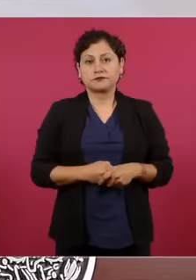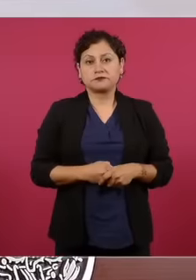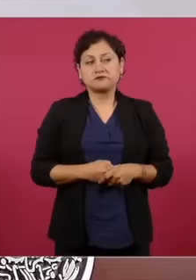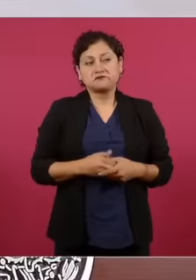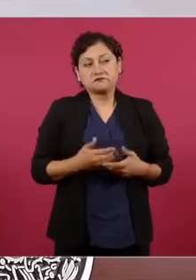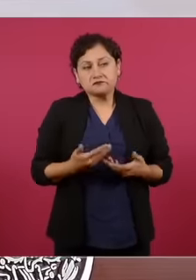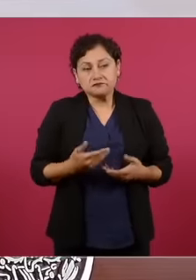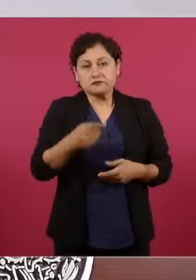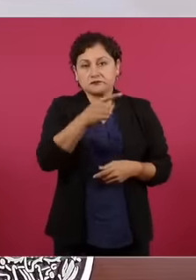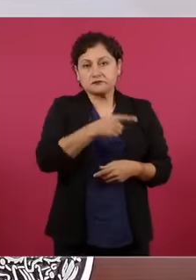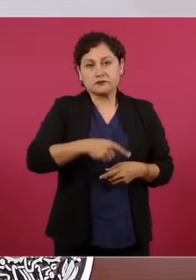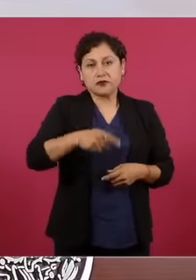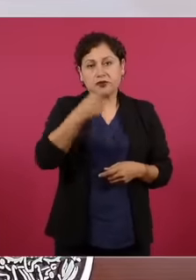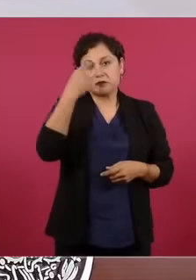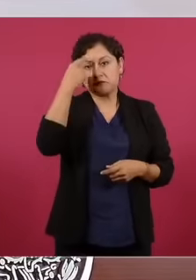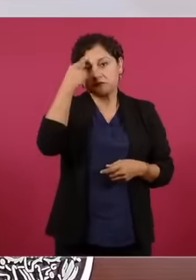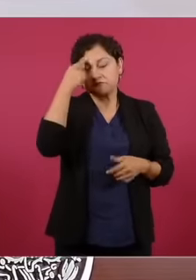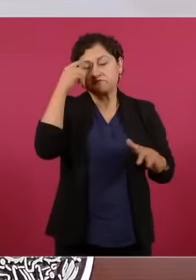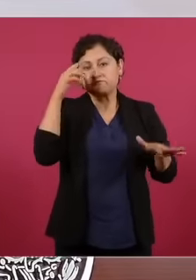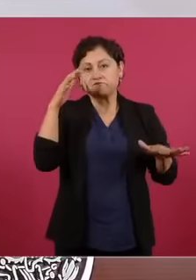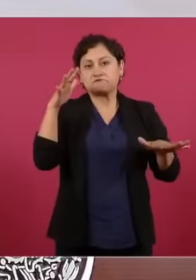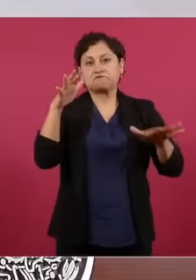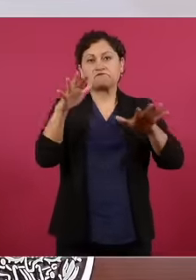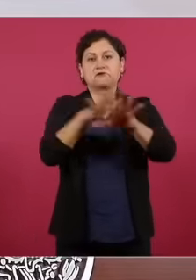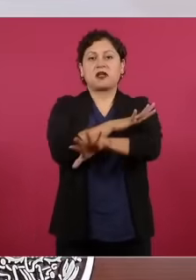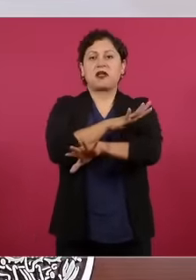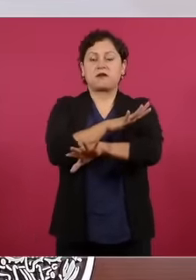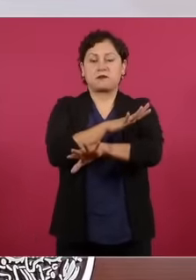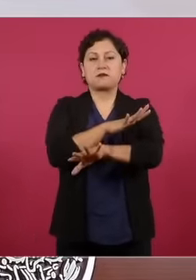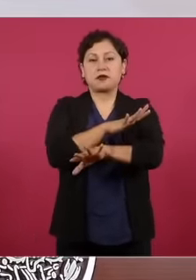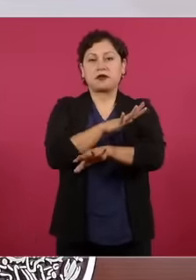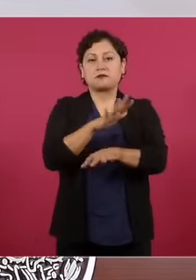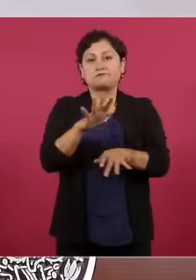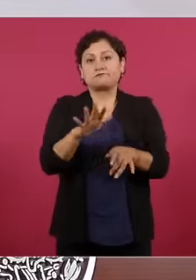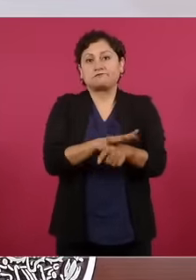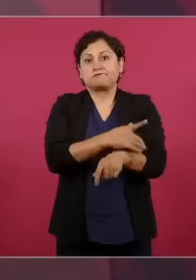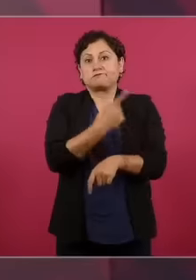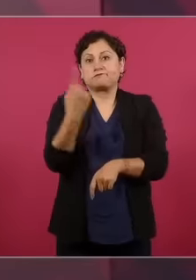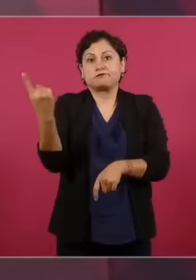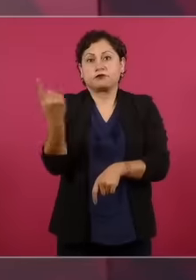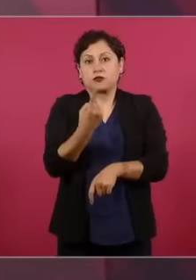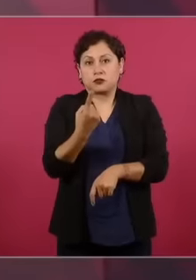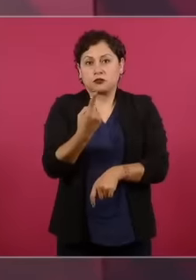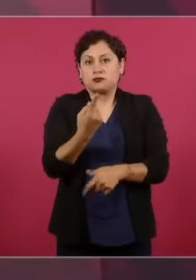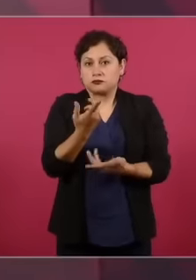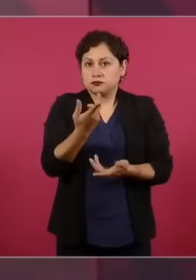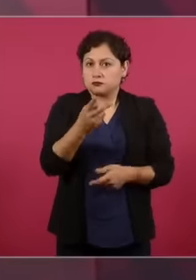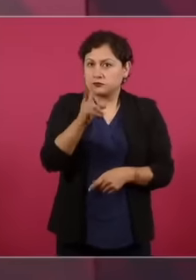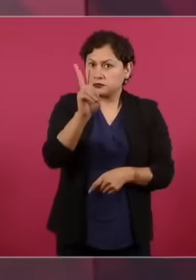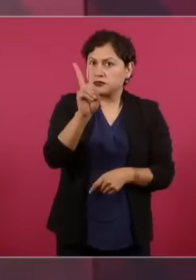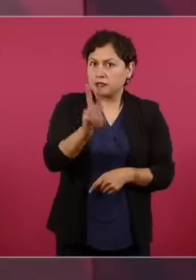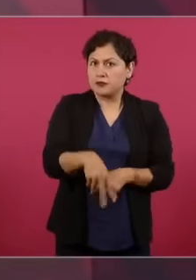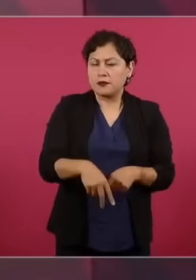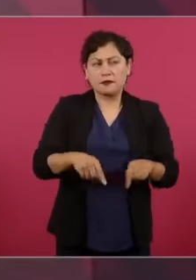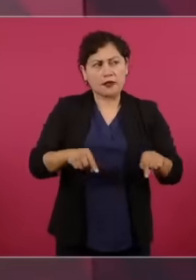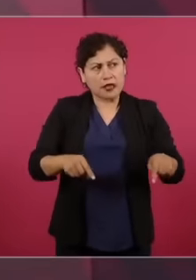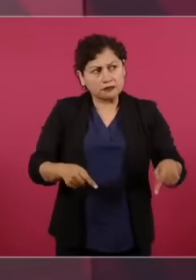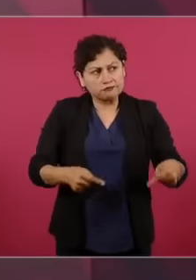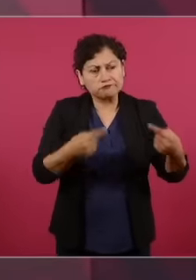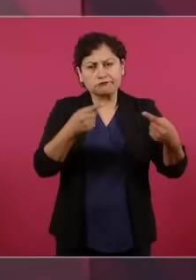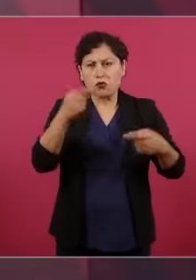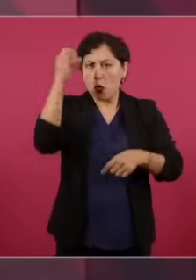otra forma Porque es muy importante la oposición Y una oposición